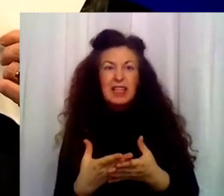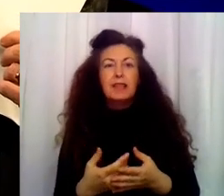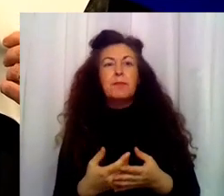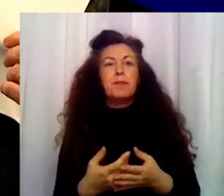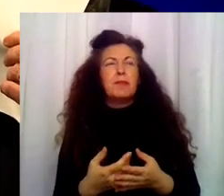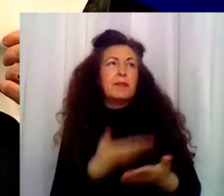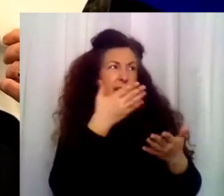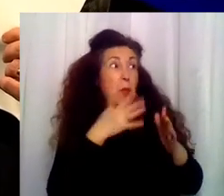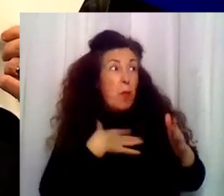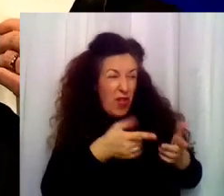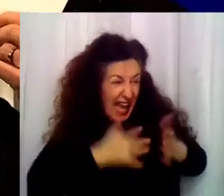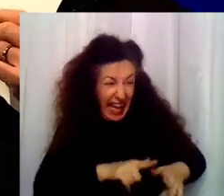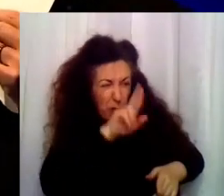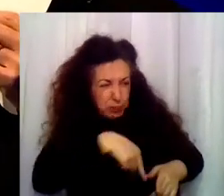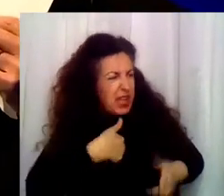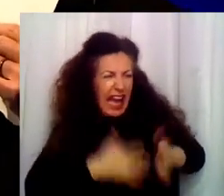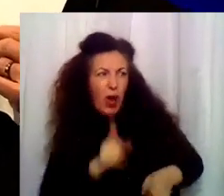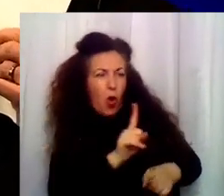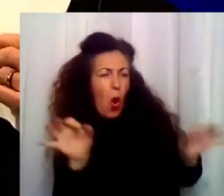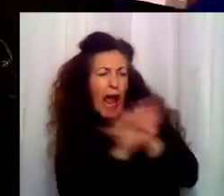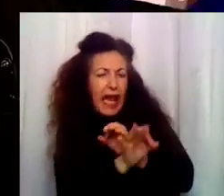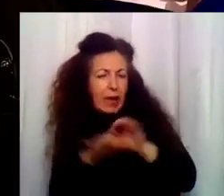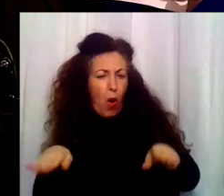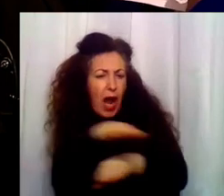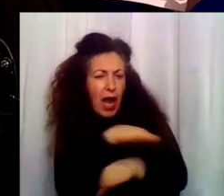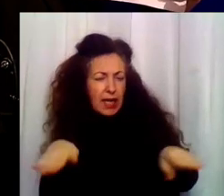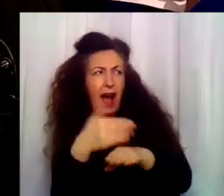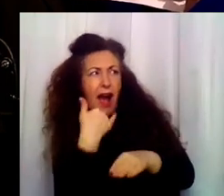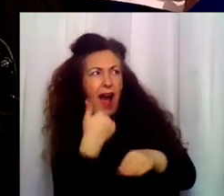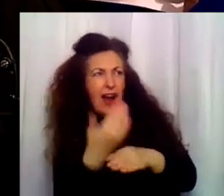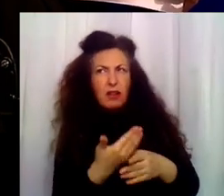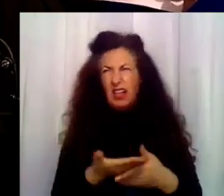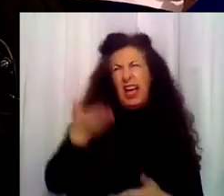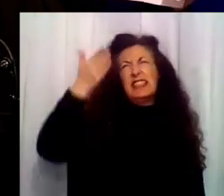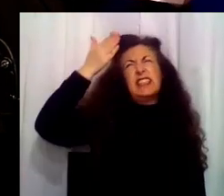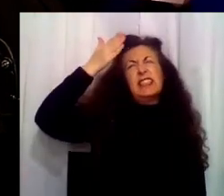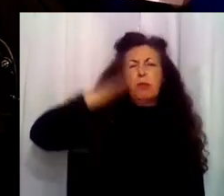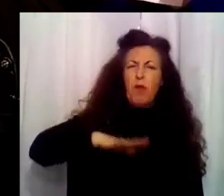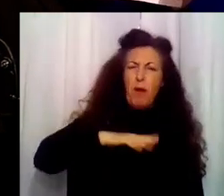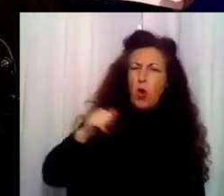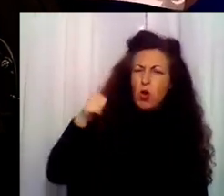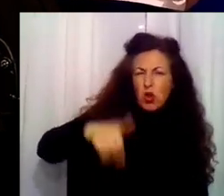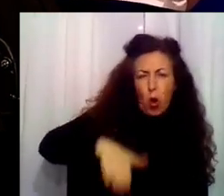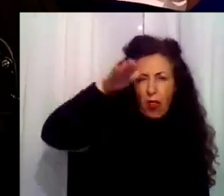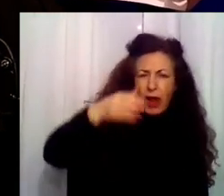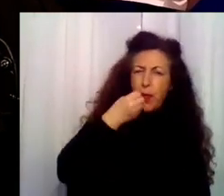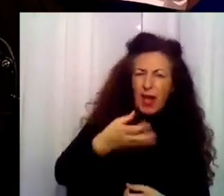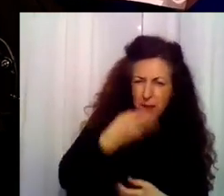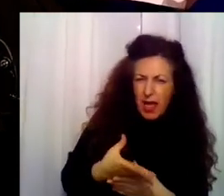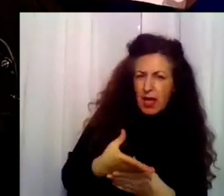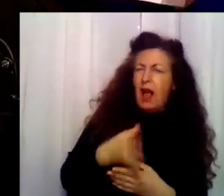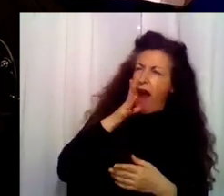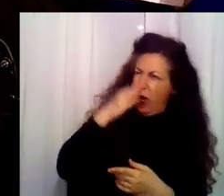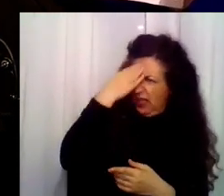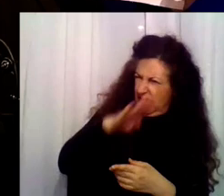Tal vez fuera su gestión, Hugo. ¿Pero qué mosca te ha picado? Hay algo, Hugo. Hay algo que percibo. Siento que hay algo en él que nunca ha conectado con nosotros. Le falta...